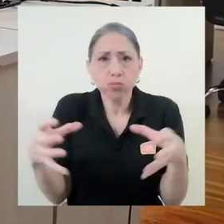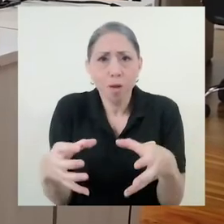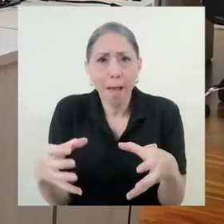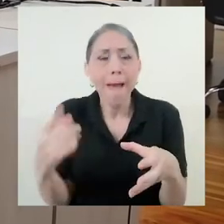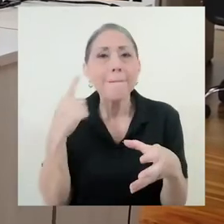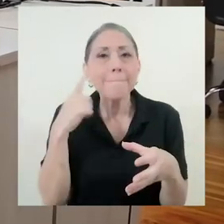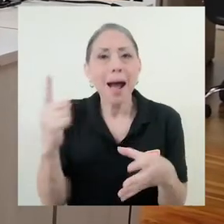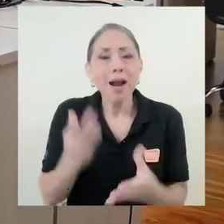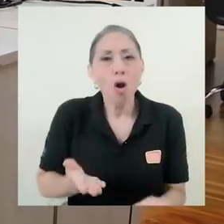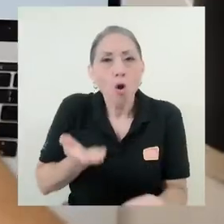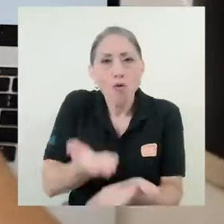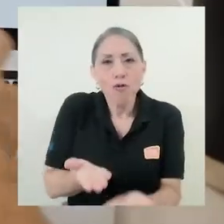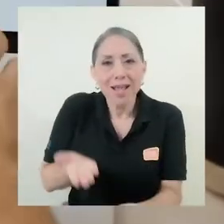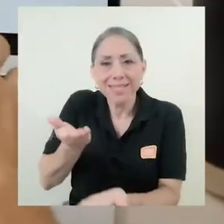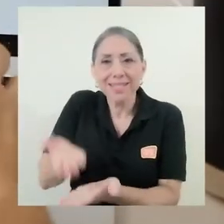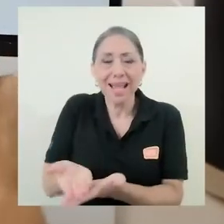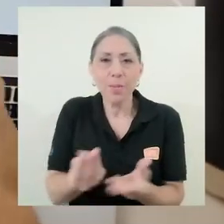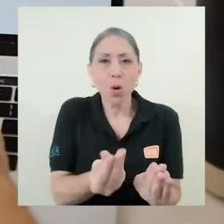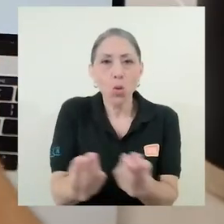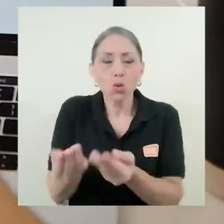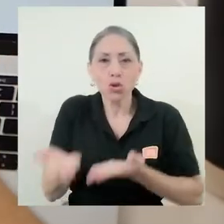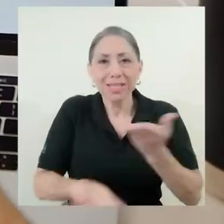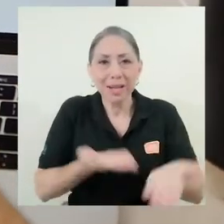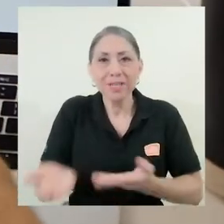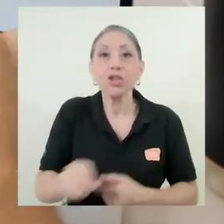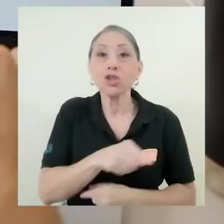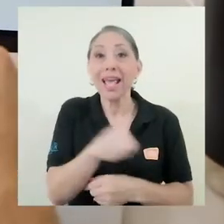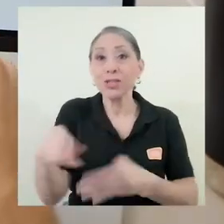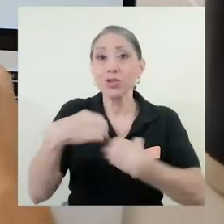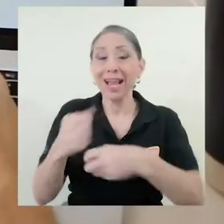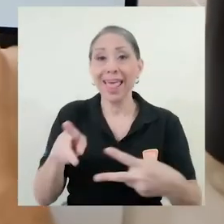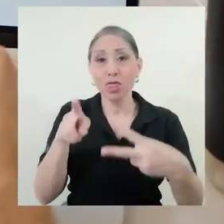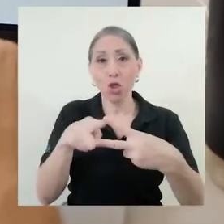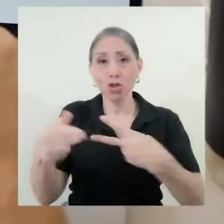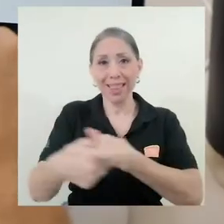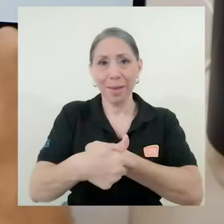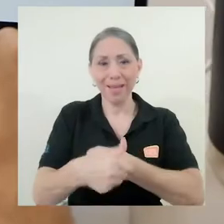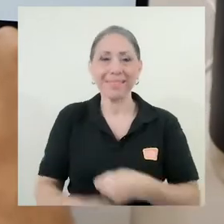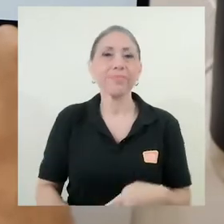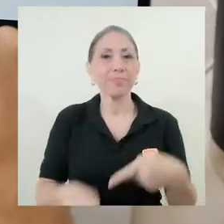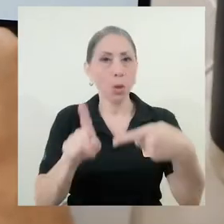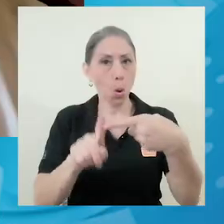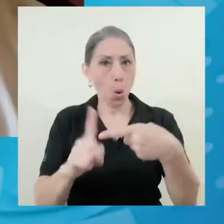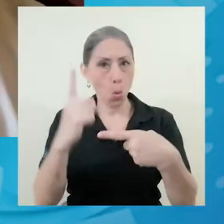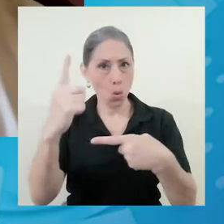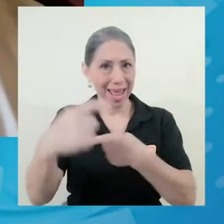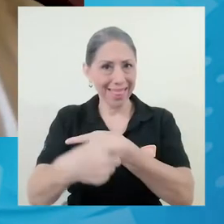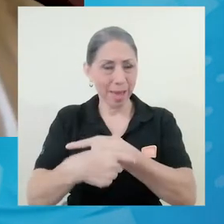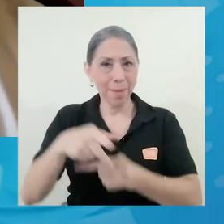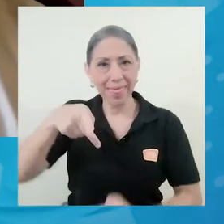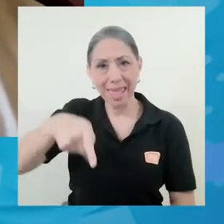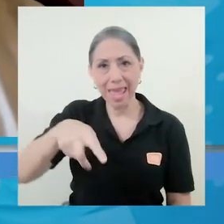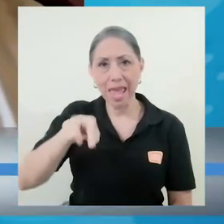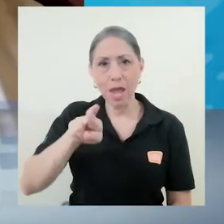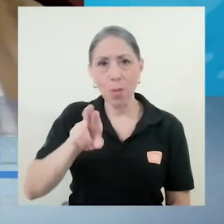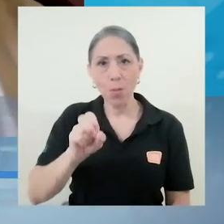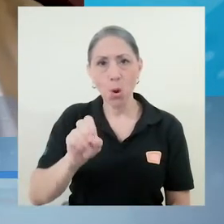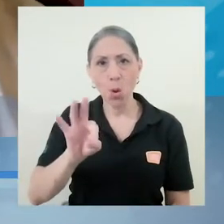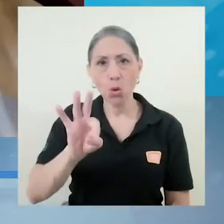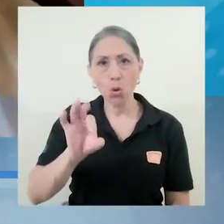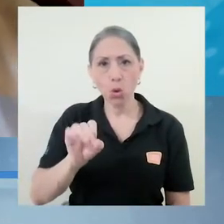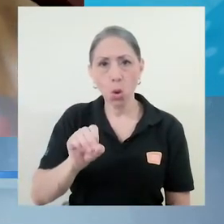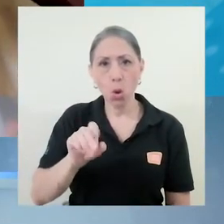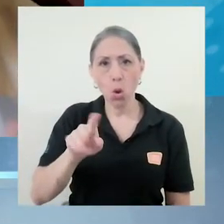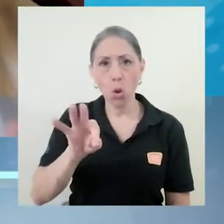productos y servicios. Esto se realizará en dos etapas. Tenemos una etapa de prototipado del consorcio,